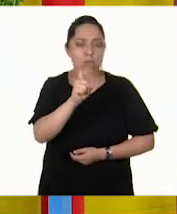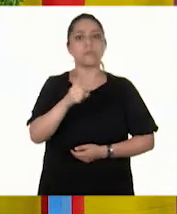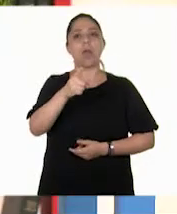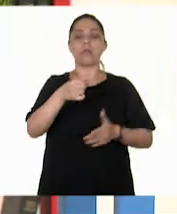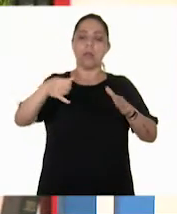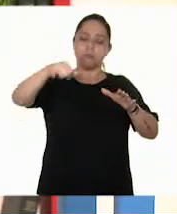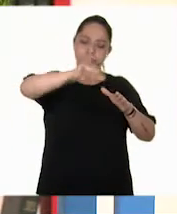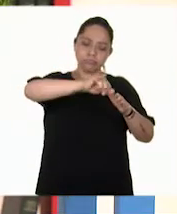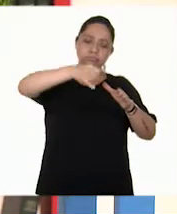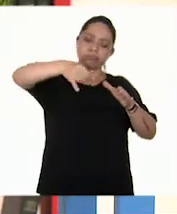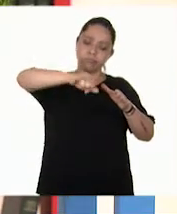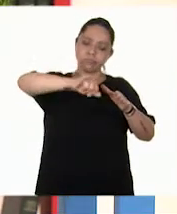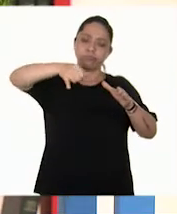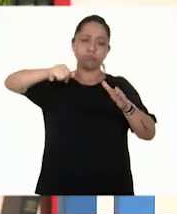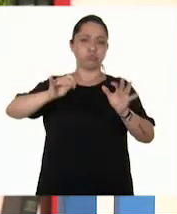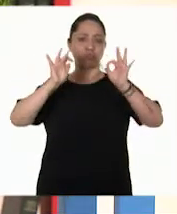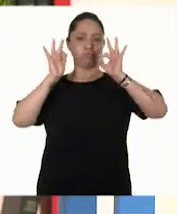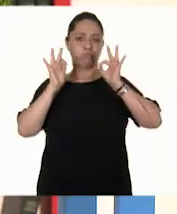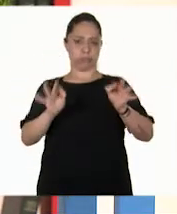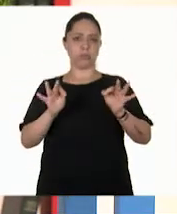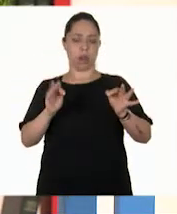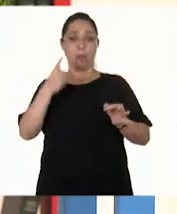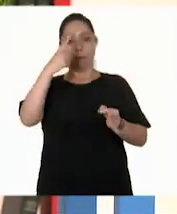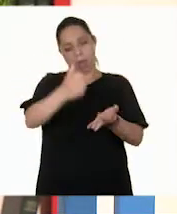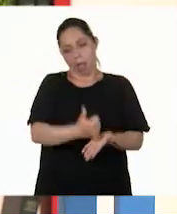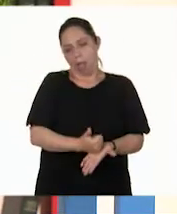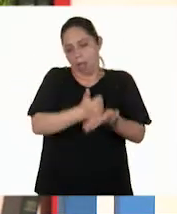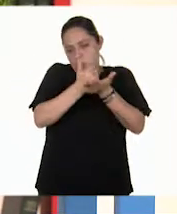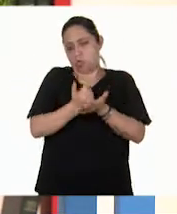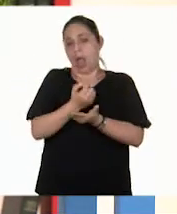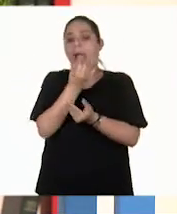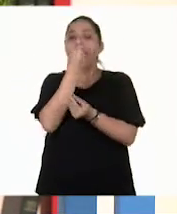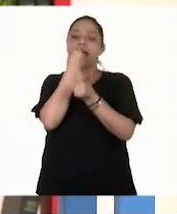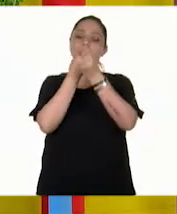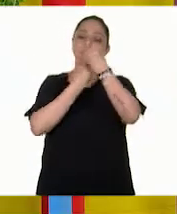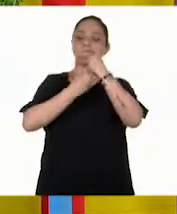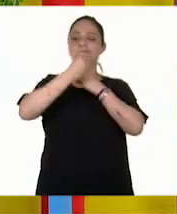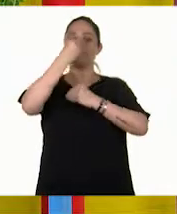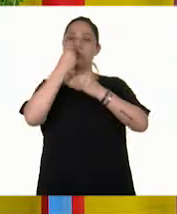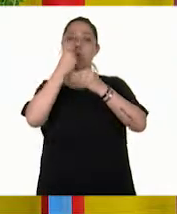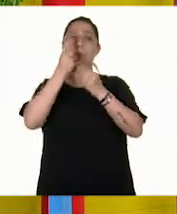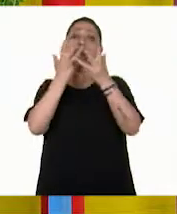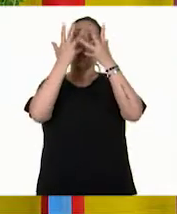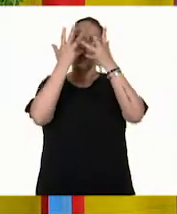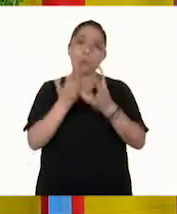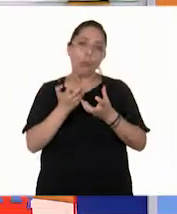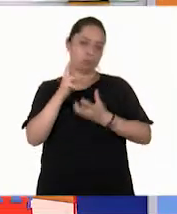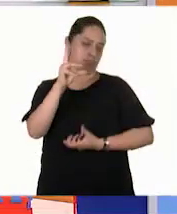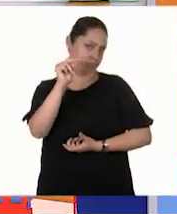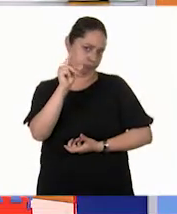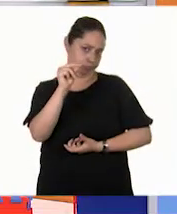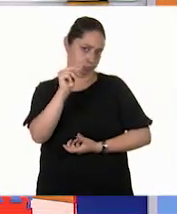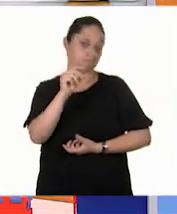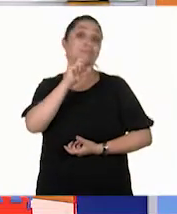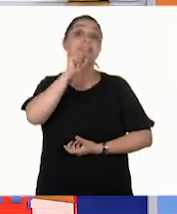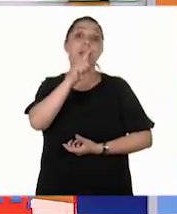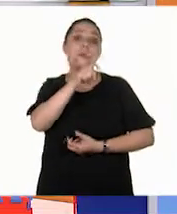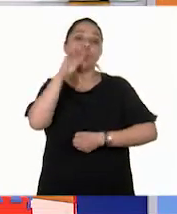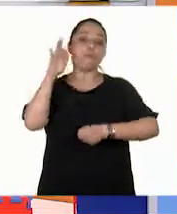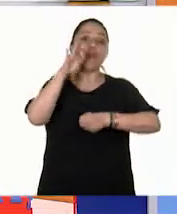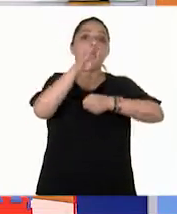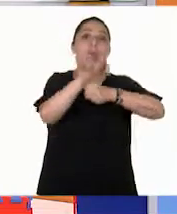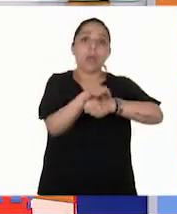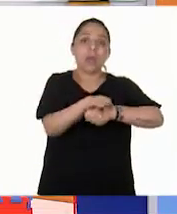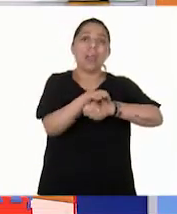regadas para que eso les ayude a alimentarse y que no se sequen. Claro, y también hay que protegerlas de las